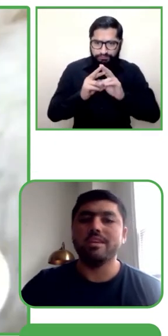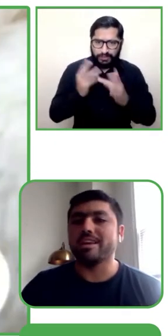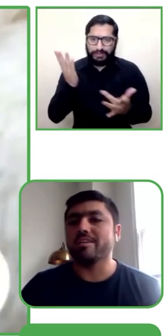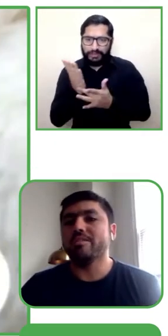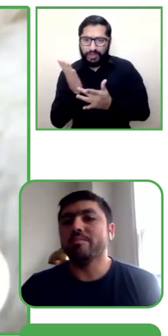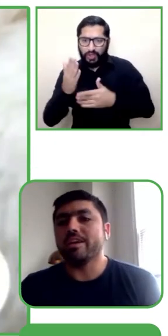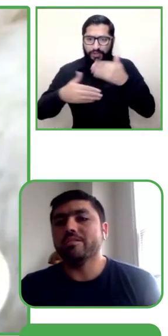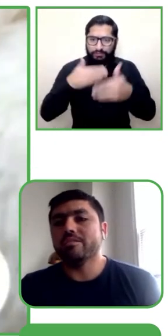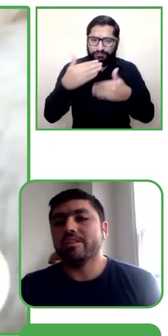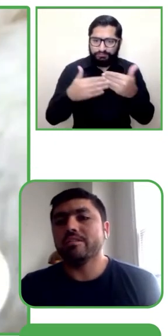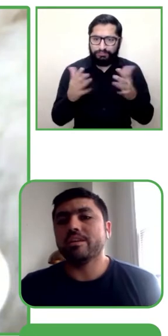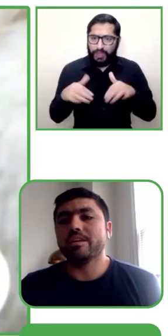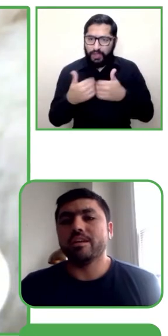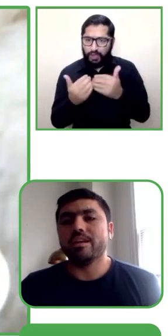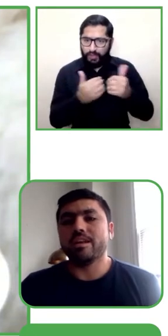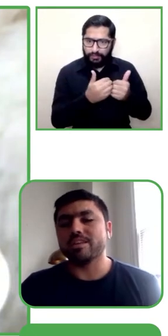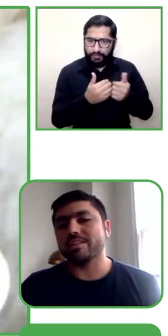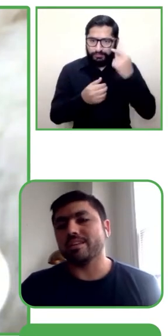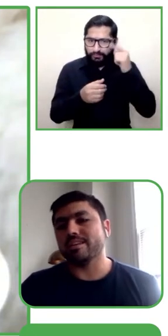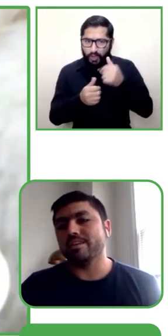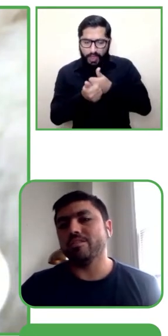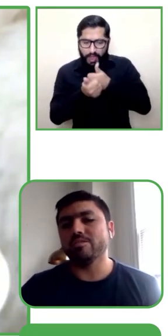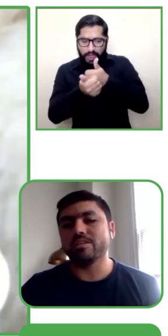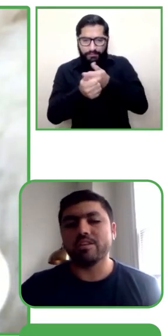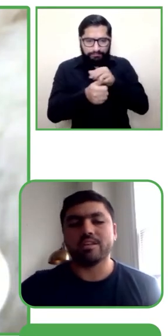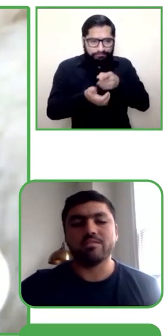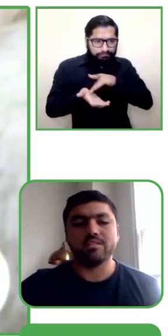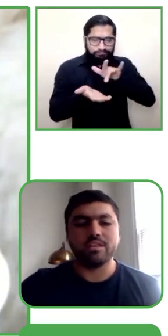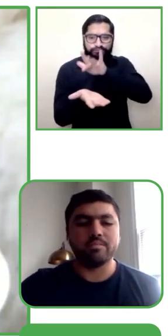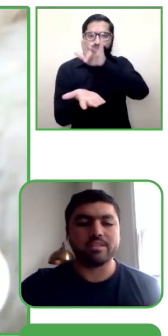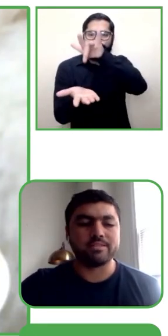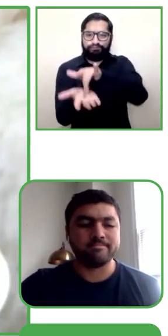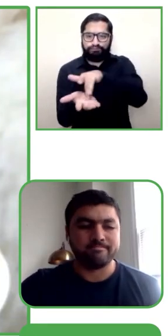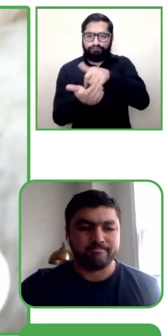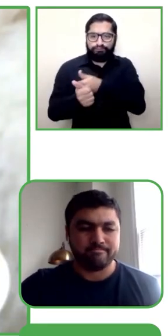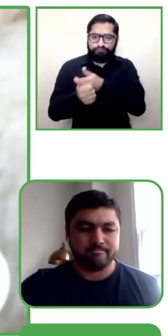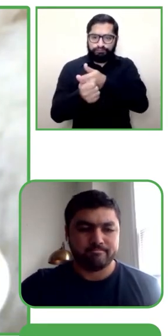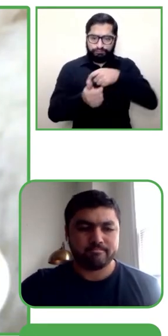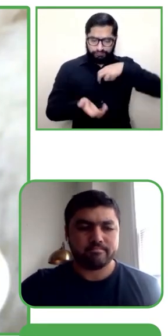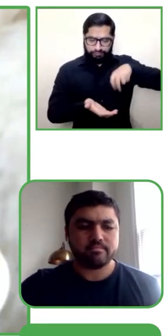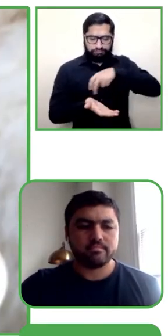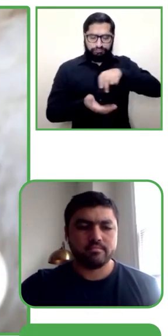Y les quiero dejar un pequeño video de las cosas que hace Lazarillo y cómo se conecta con empresas.